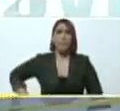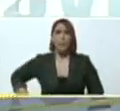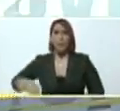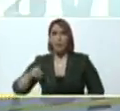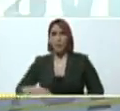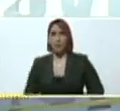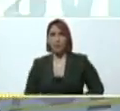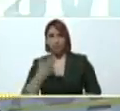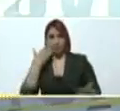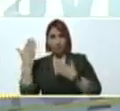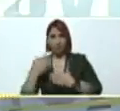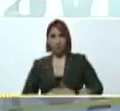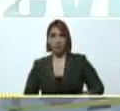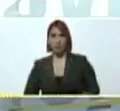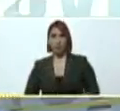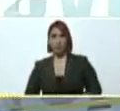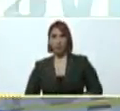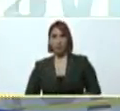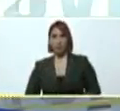Adelante, por favor.